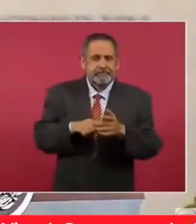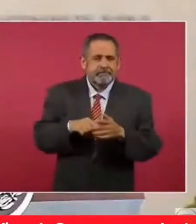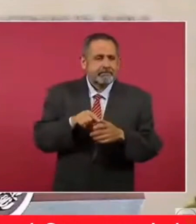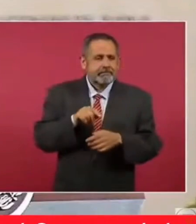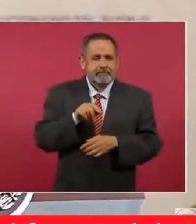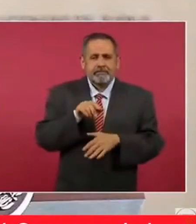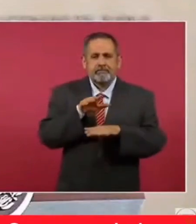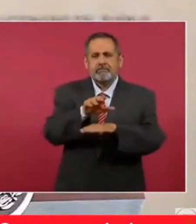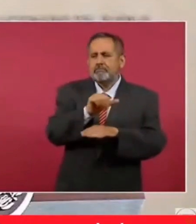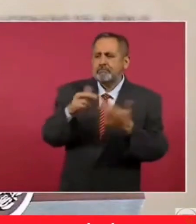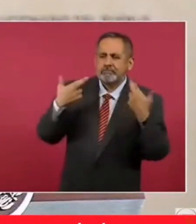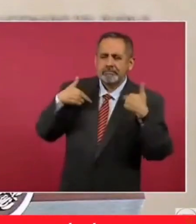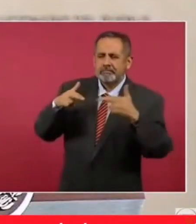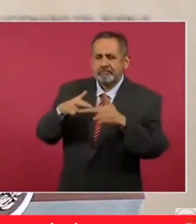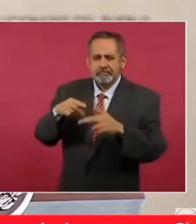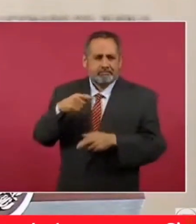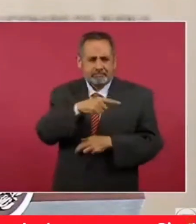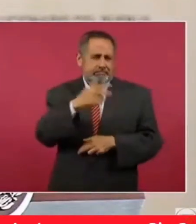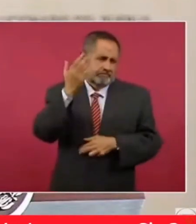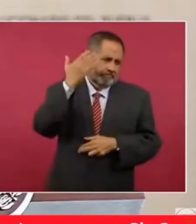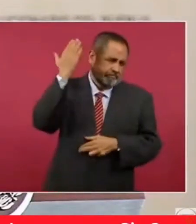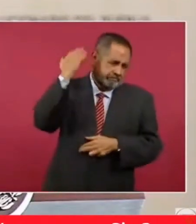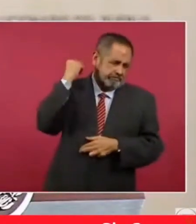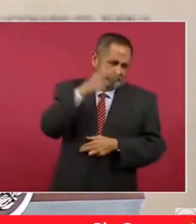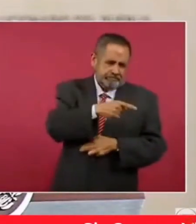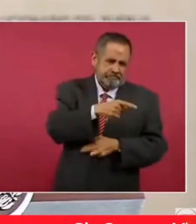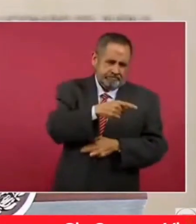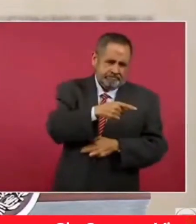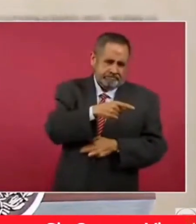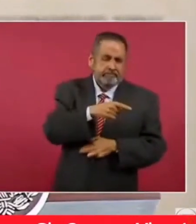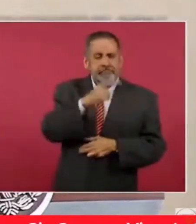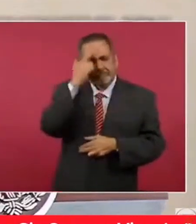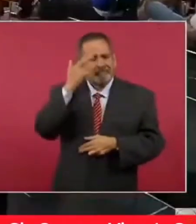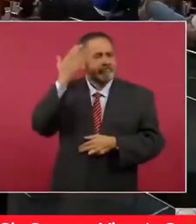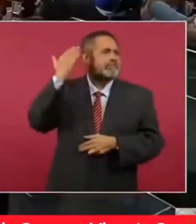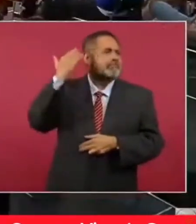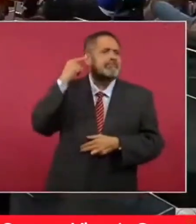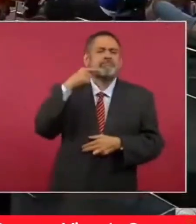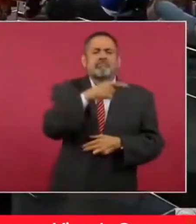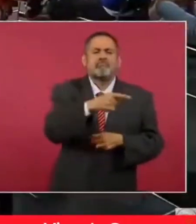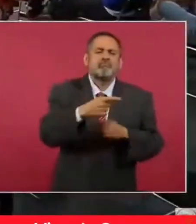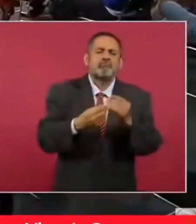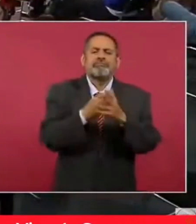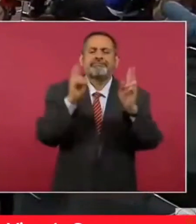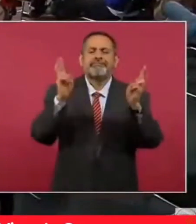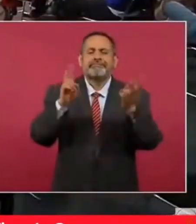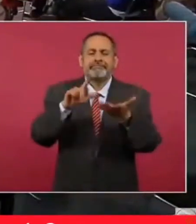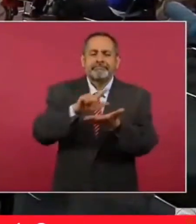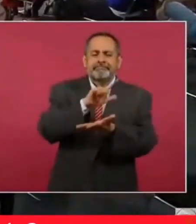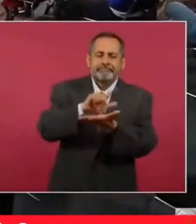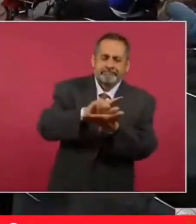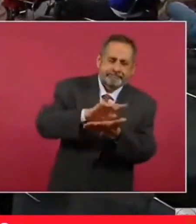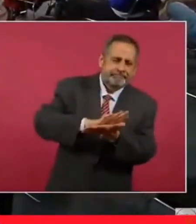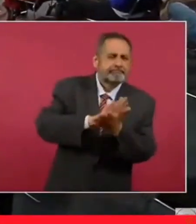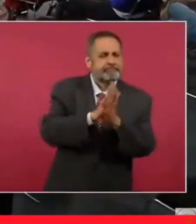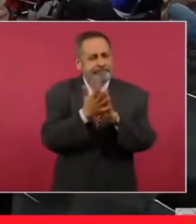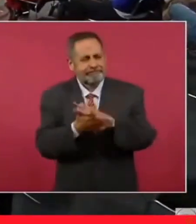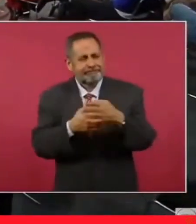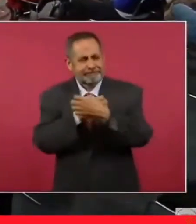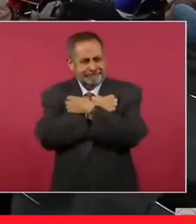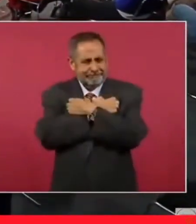maestros hace algún tiempo cuando querían imponer la llamada reforma